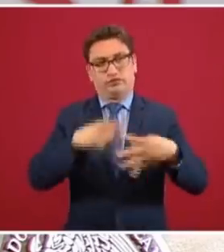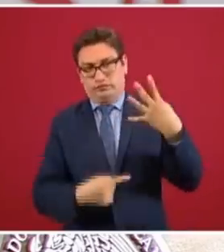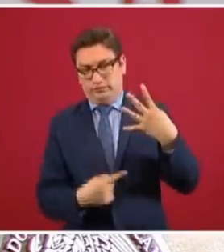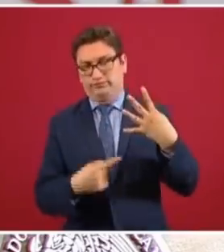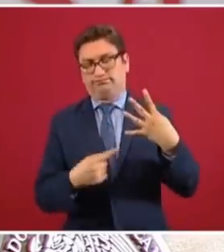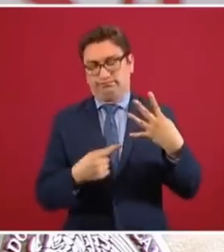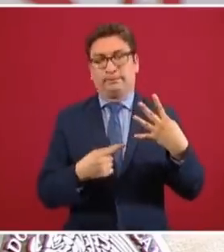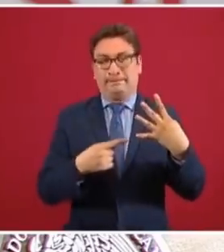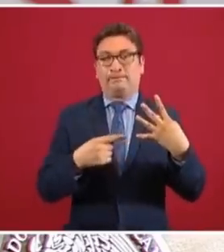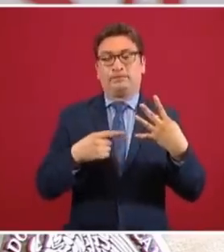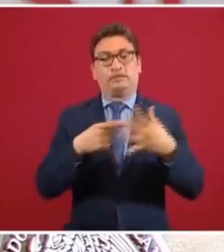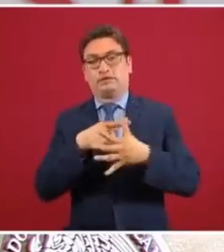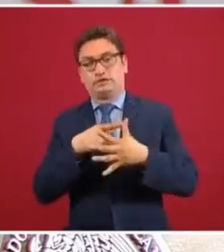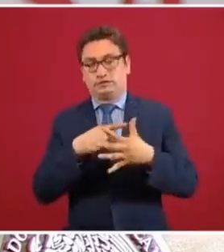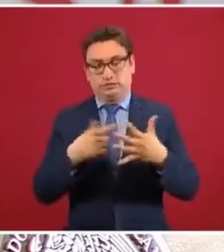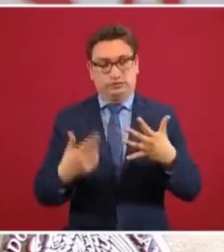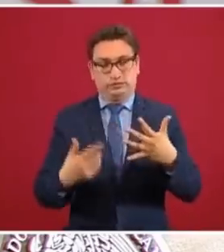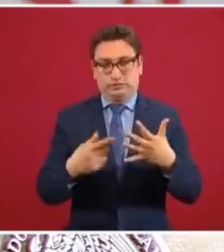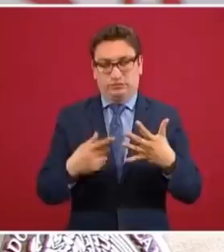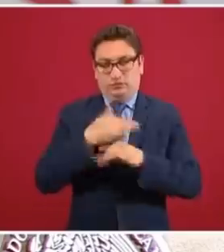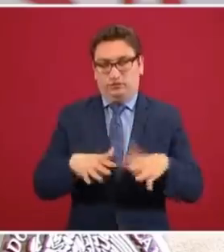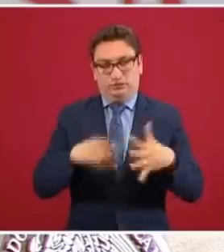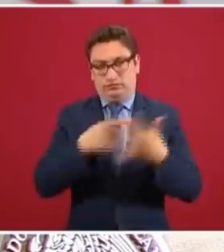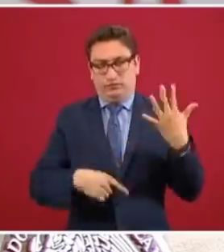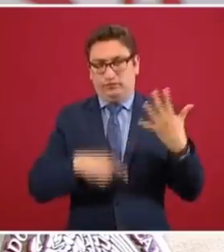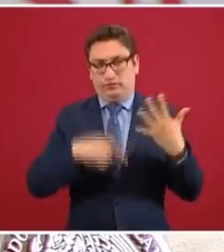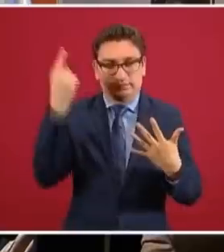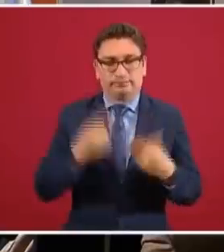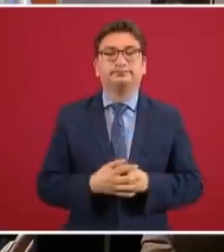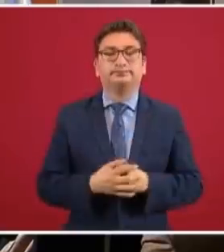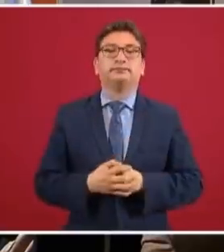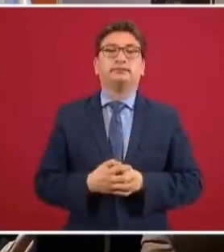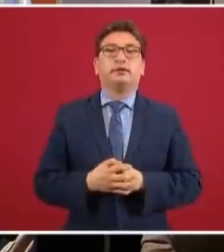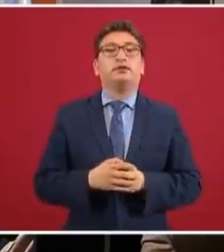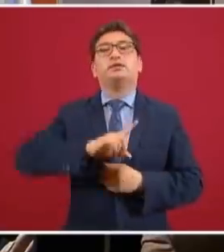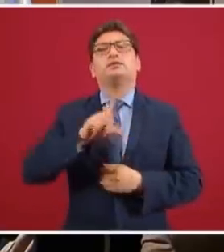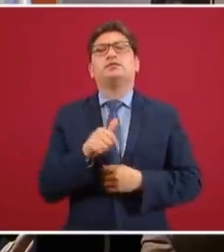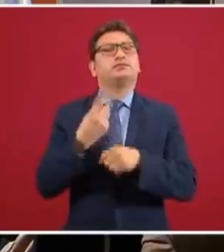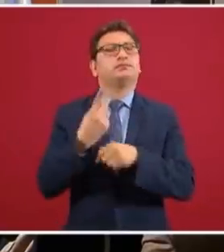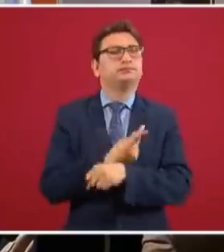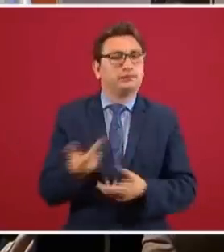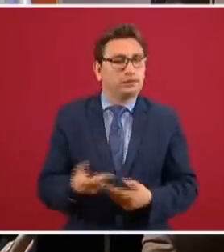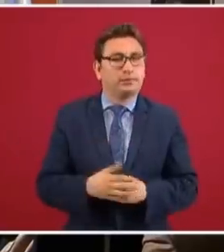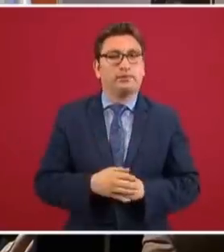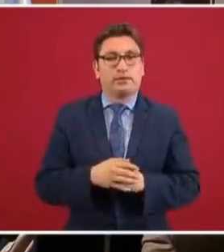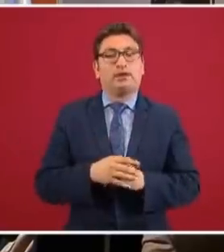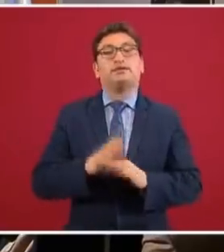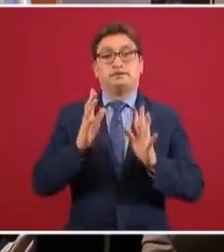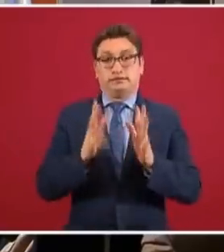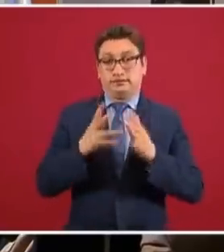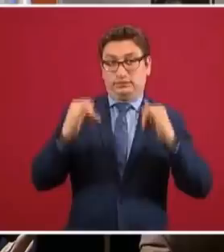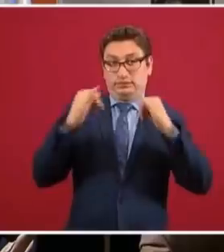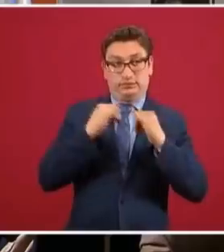datos muy simples. Ahora, ¿qué pasa después ya por parte de las